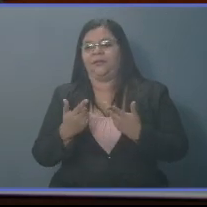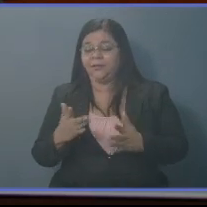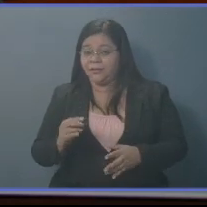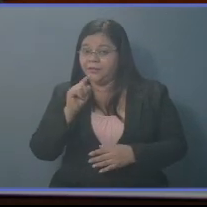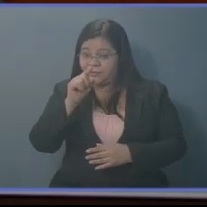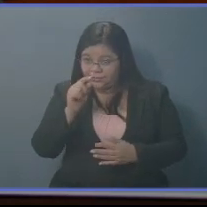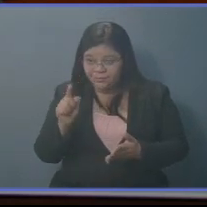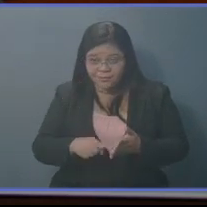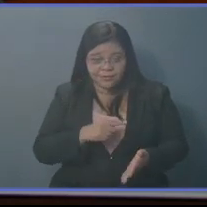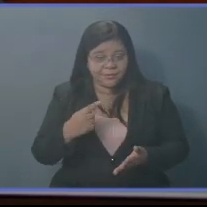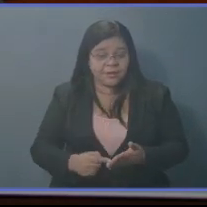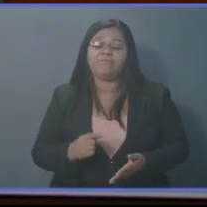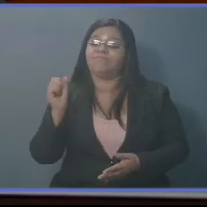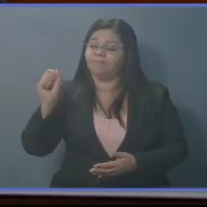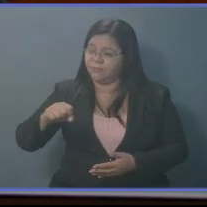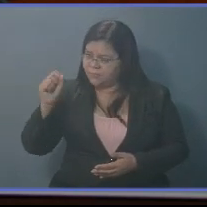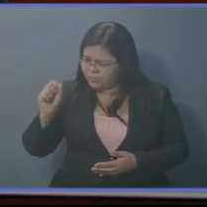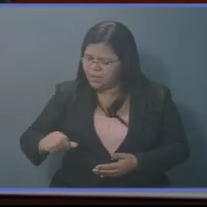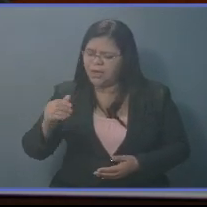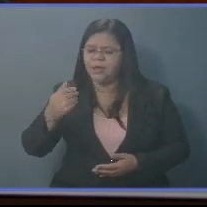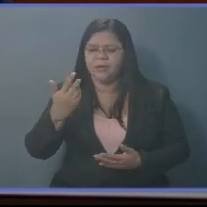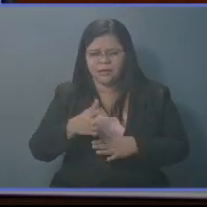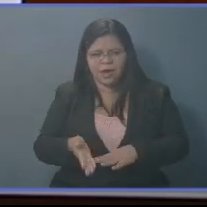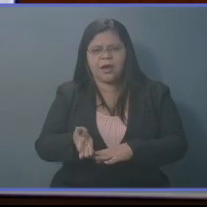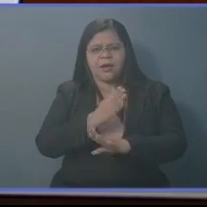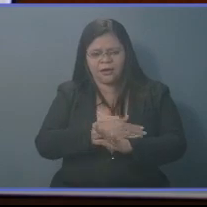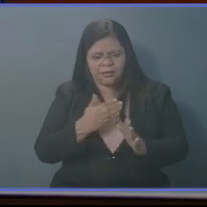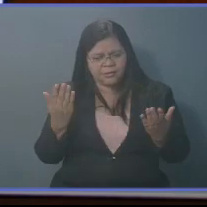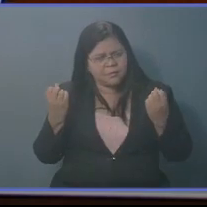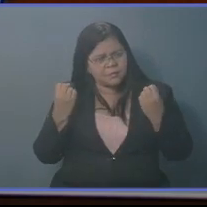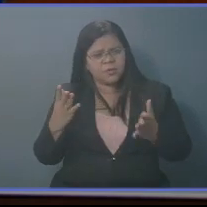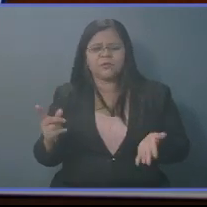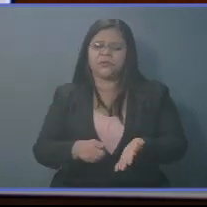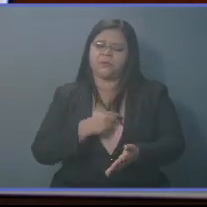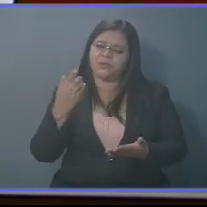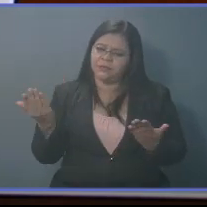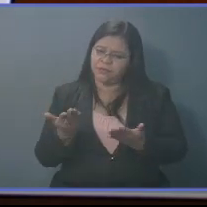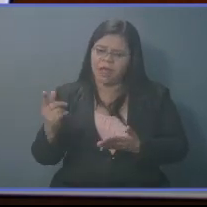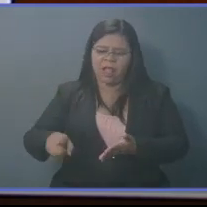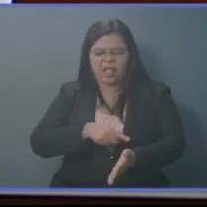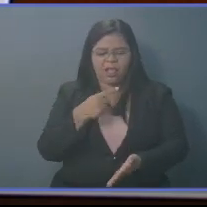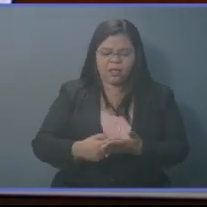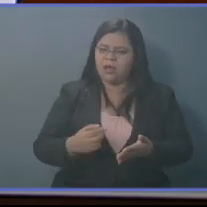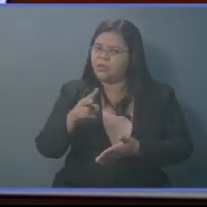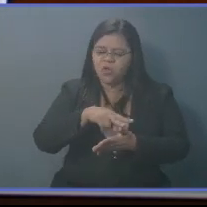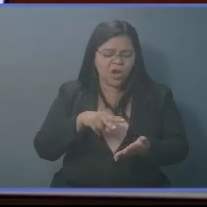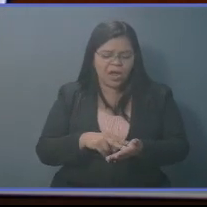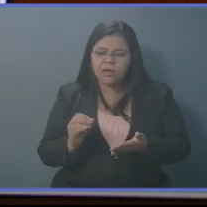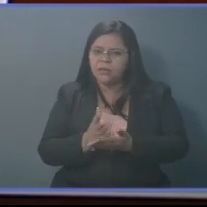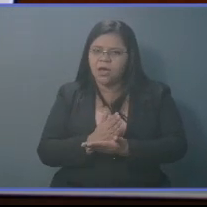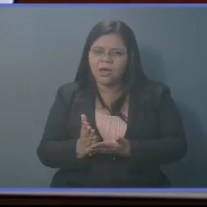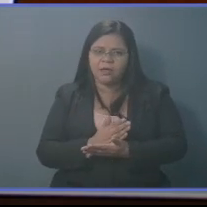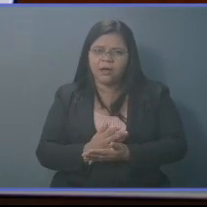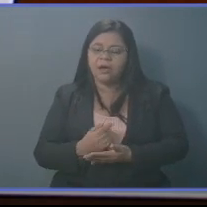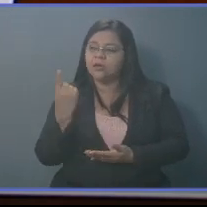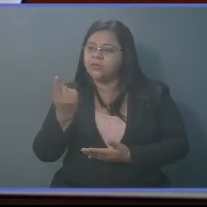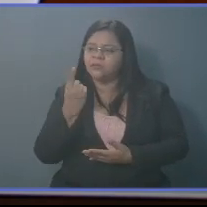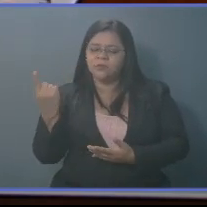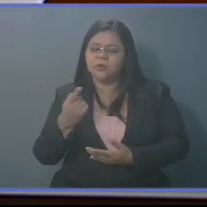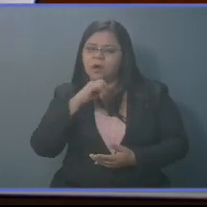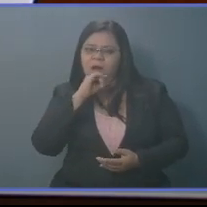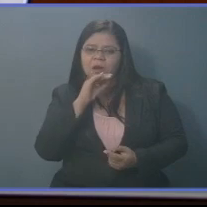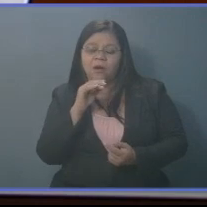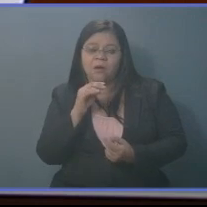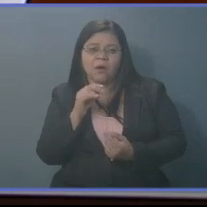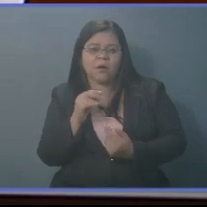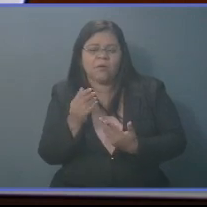vetar segurito, que la va a vetar tal y como la ha hecho un montón de veces, que ni siquiera lee, sino que amenaza, porque no es lo